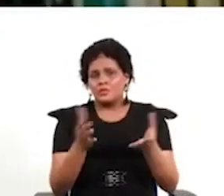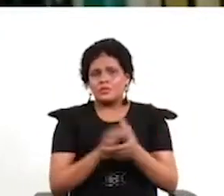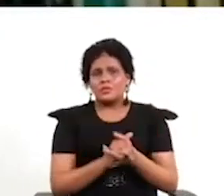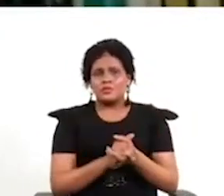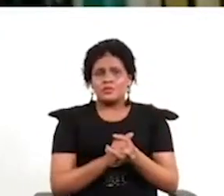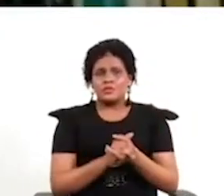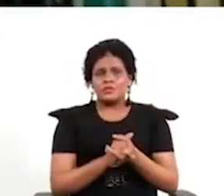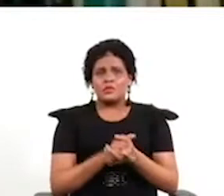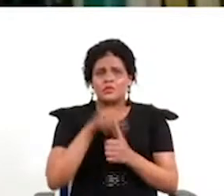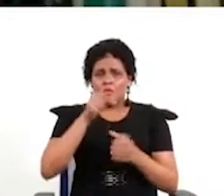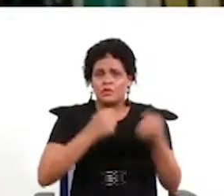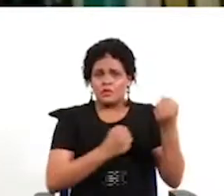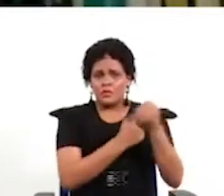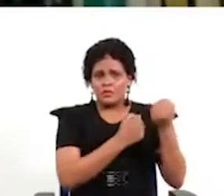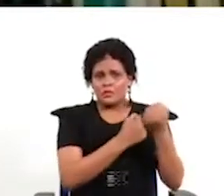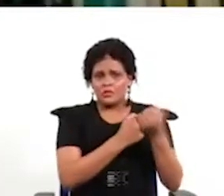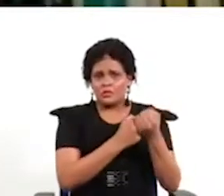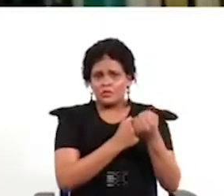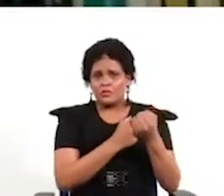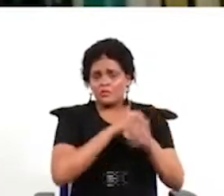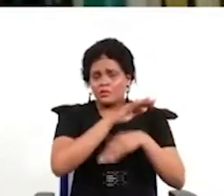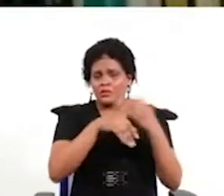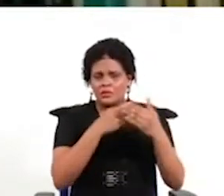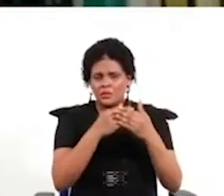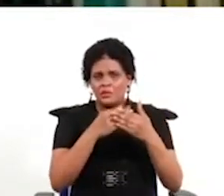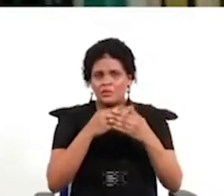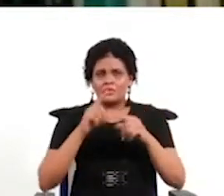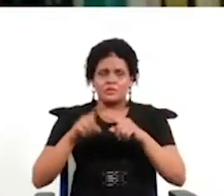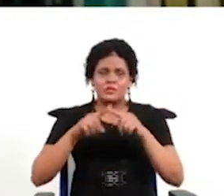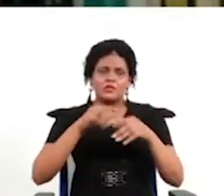experiencia de Irlanda podría dar unas cuantas pistas de cómo hacerlo